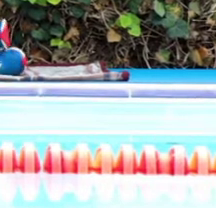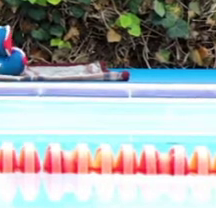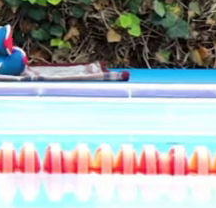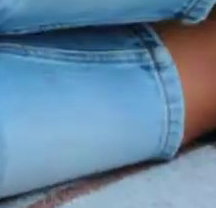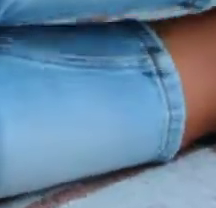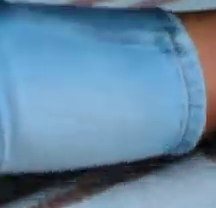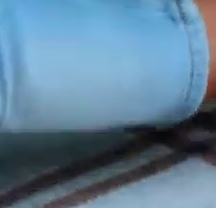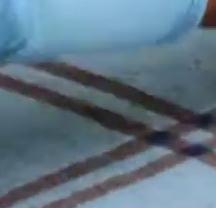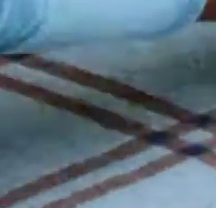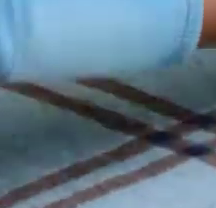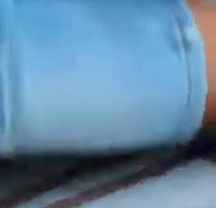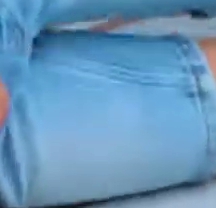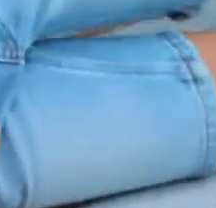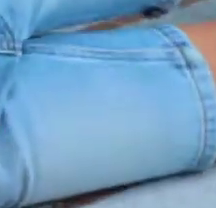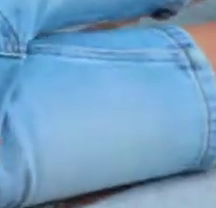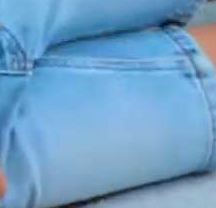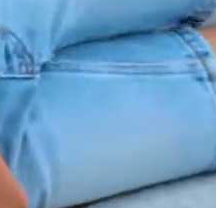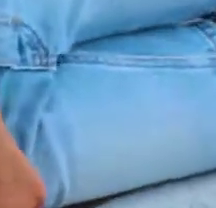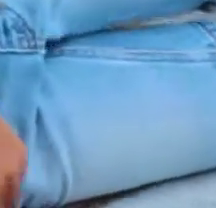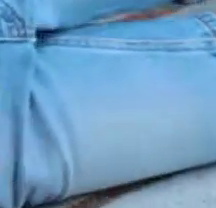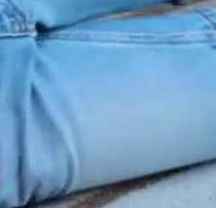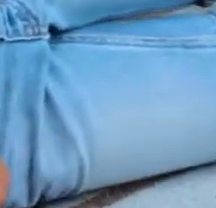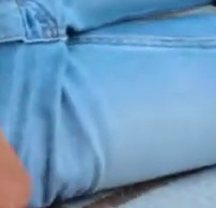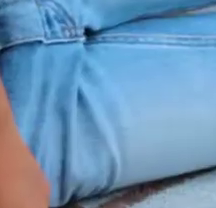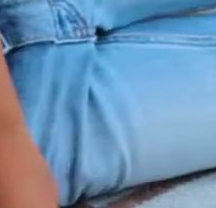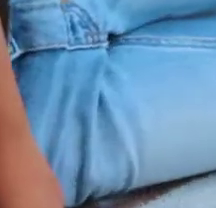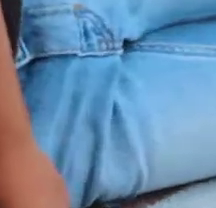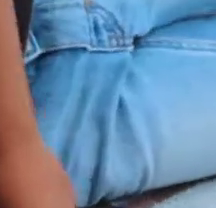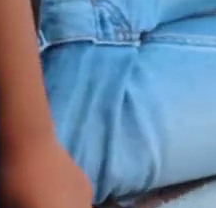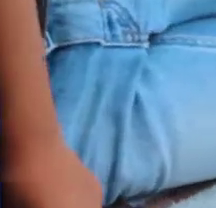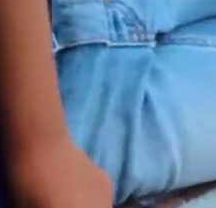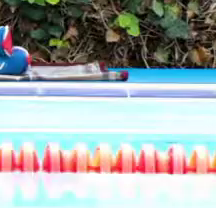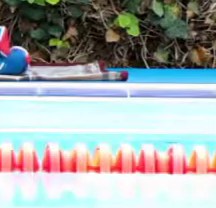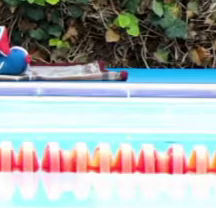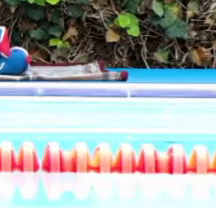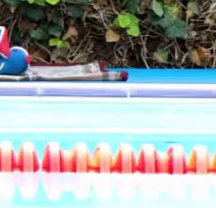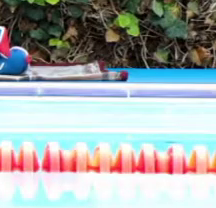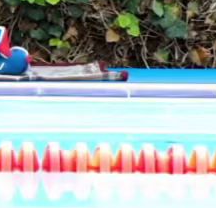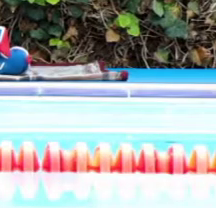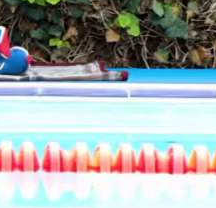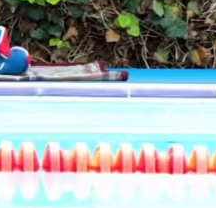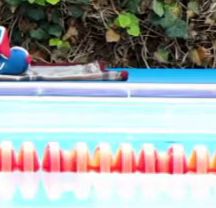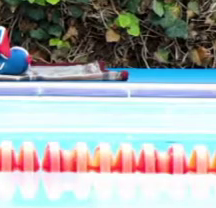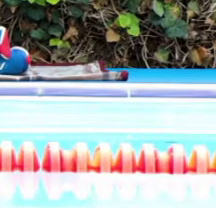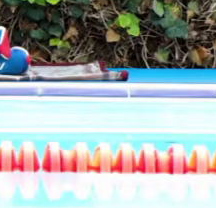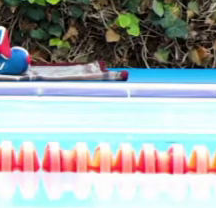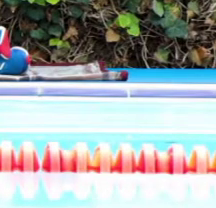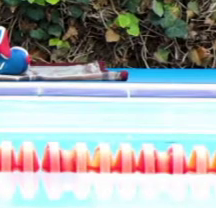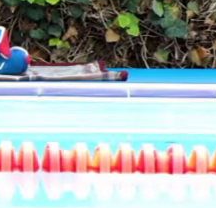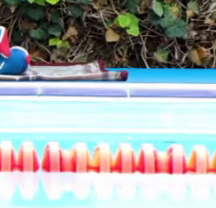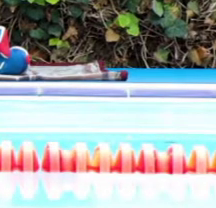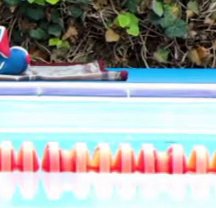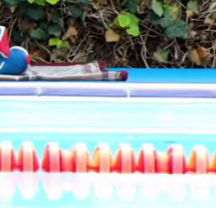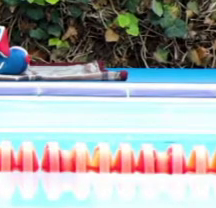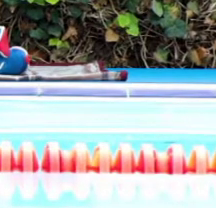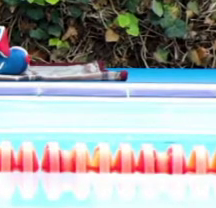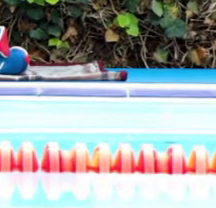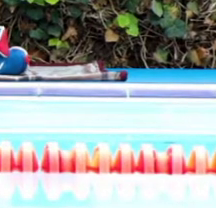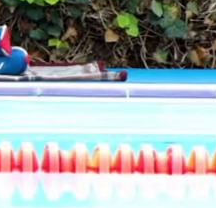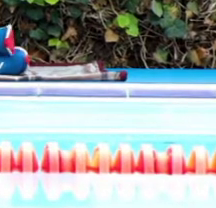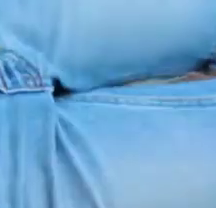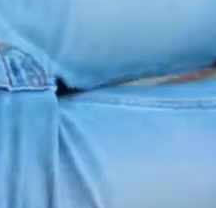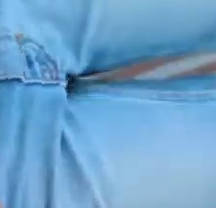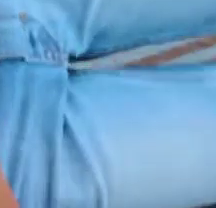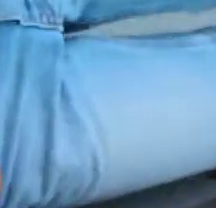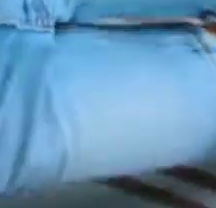Tres. Respiramos. Exhalamos. Respiramos. Exhalamos. Una